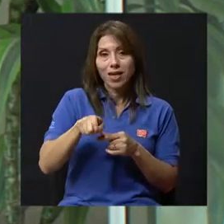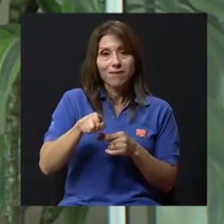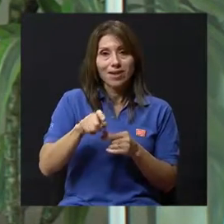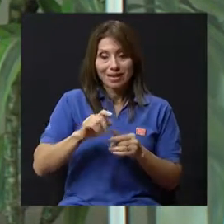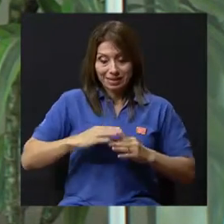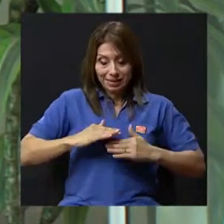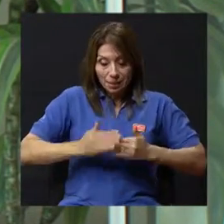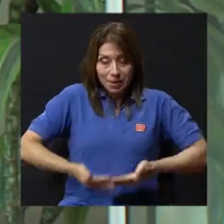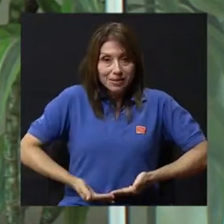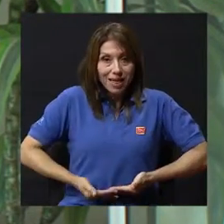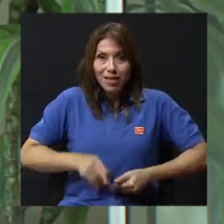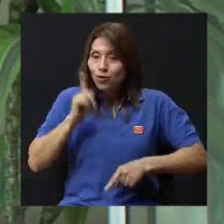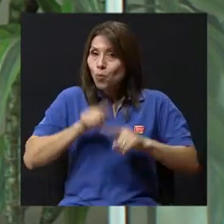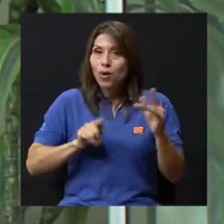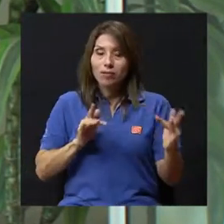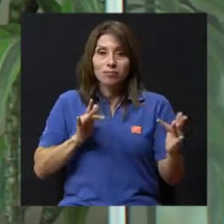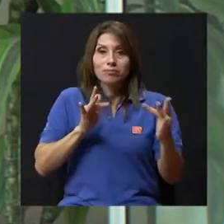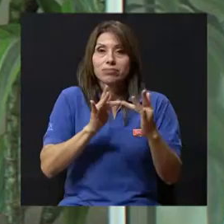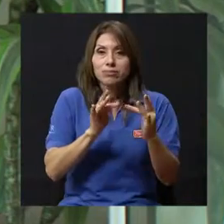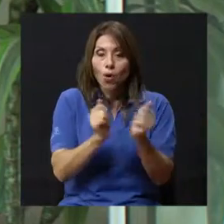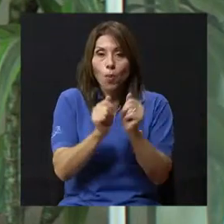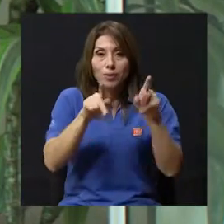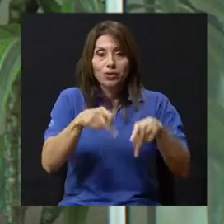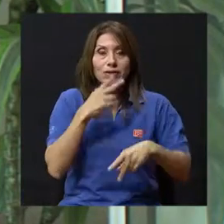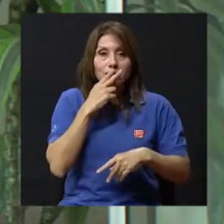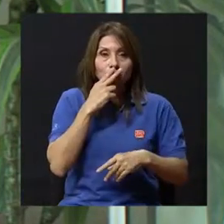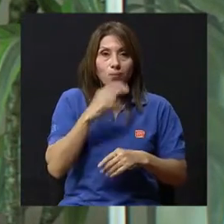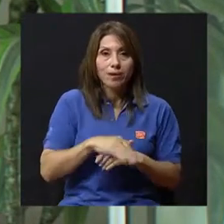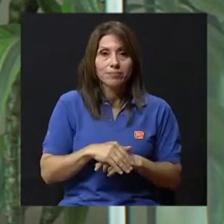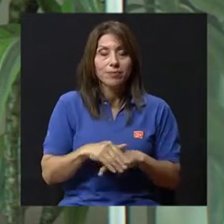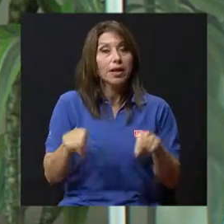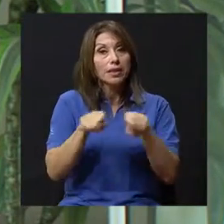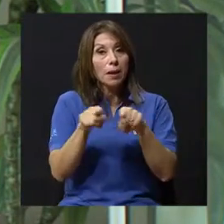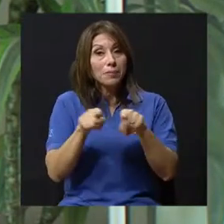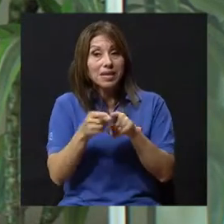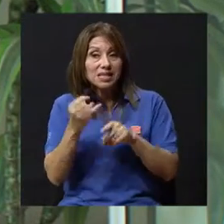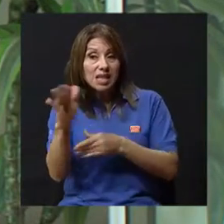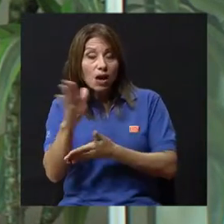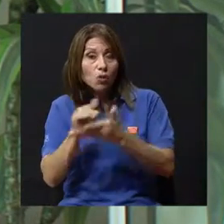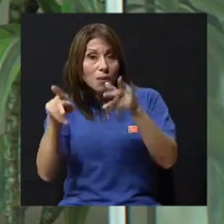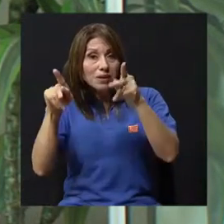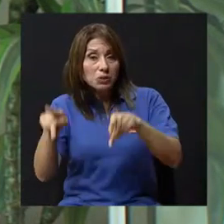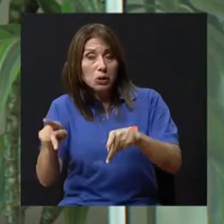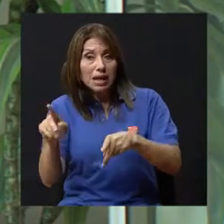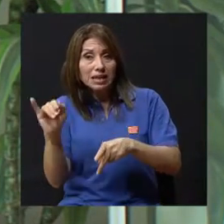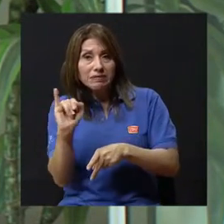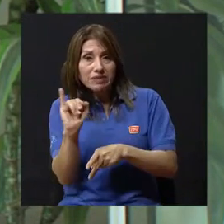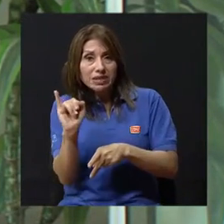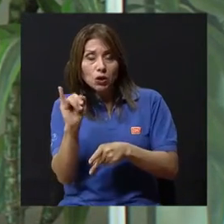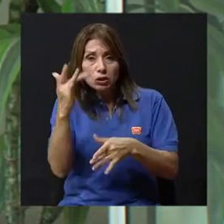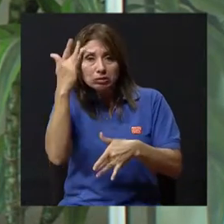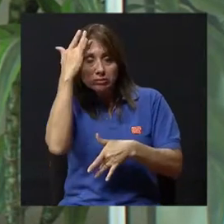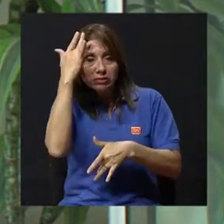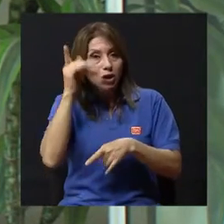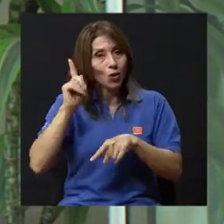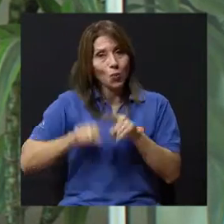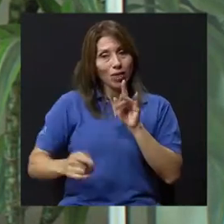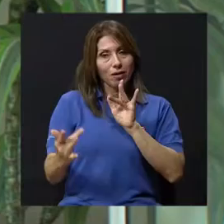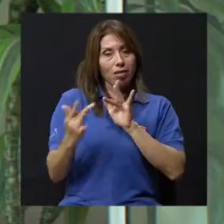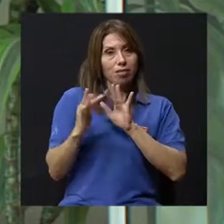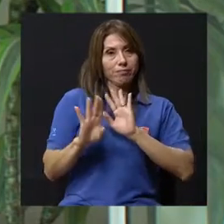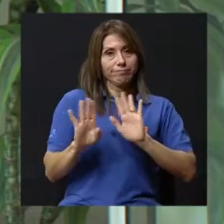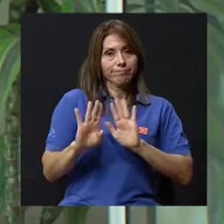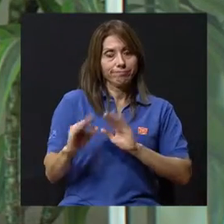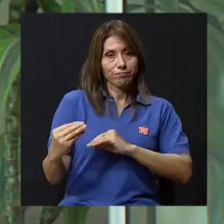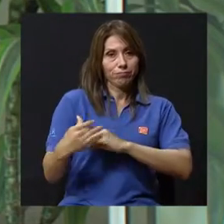con fumadores, evitar que estar en procesos infecciosos cuando hay gente que está con una infección y está embarazada, por ejemplo. Evitar